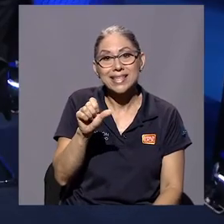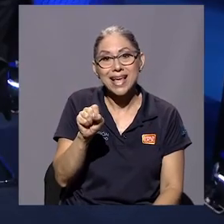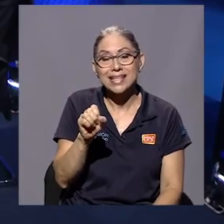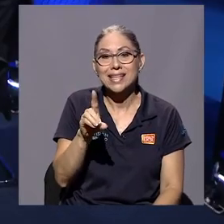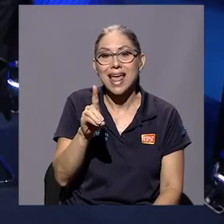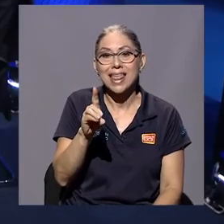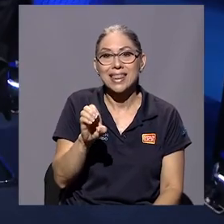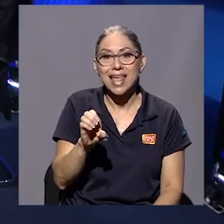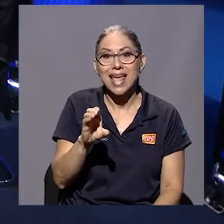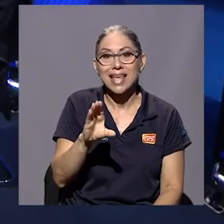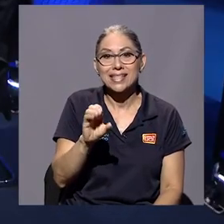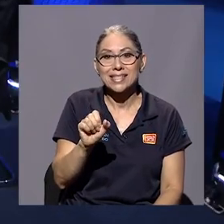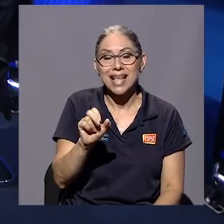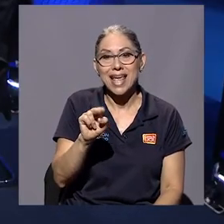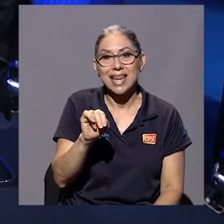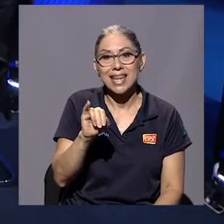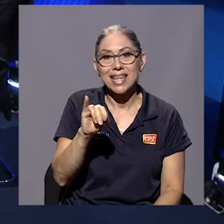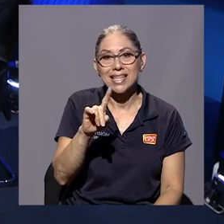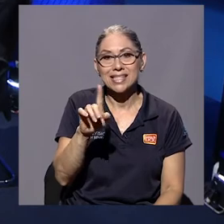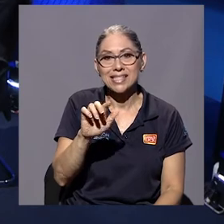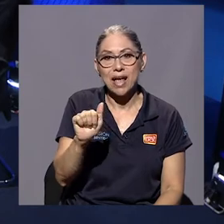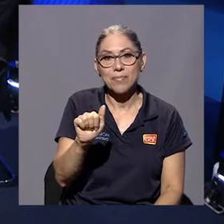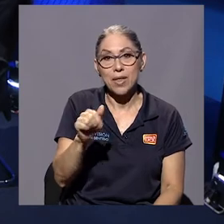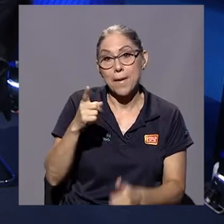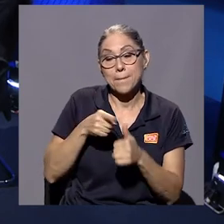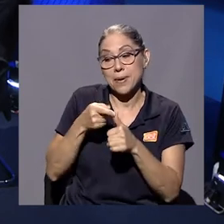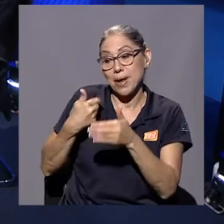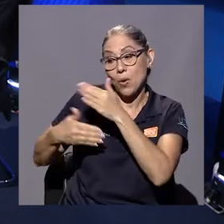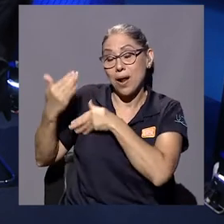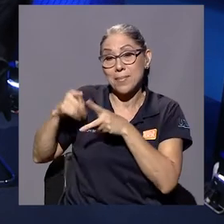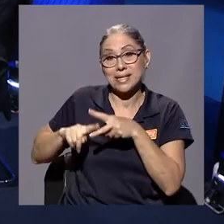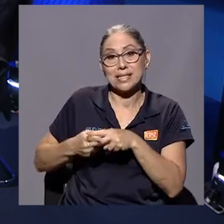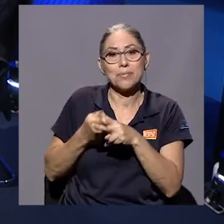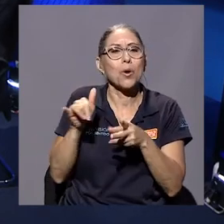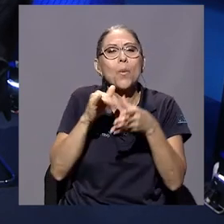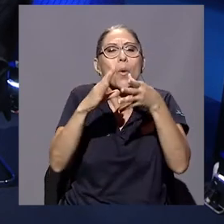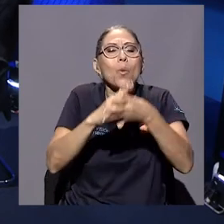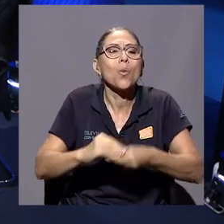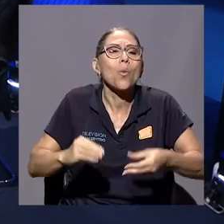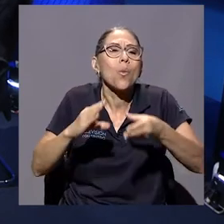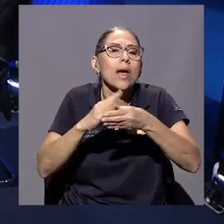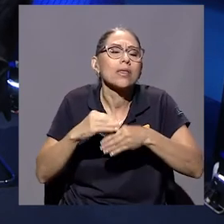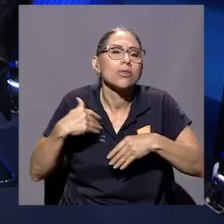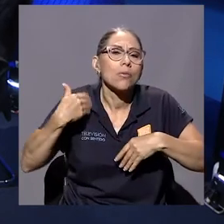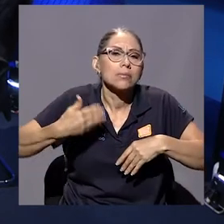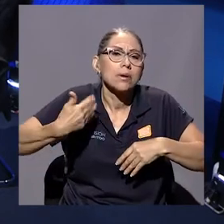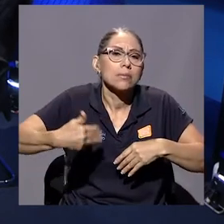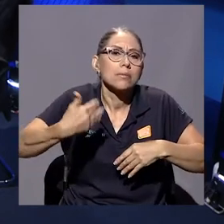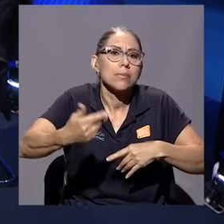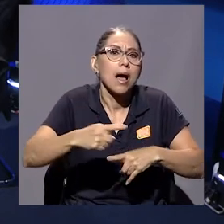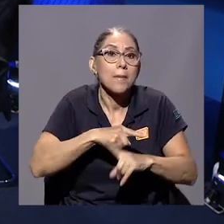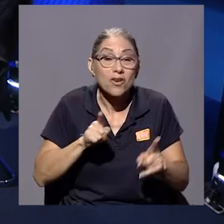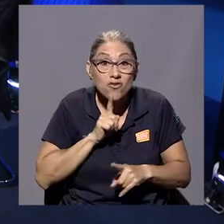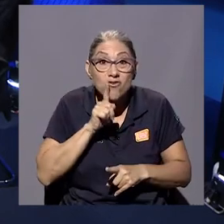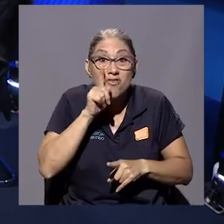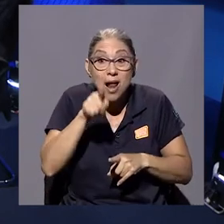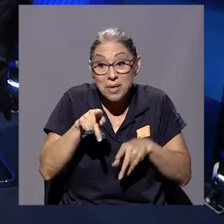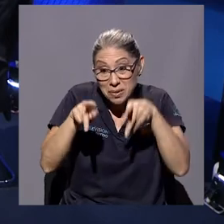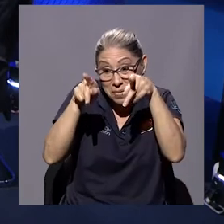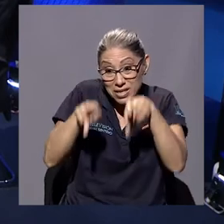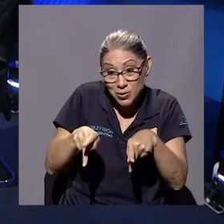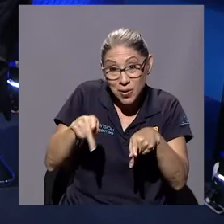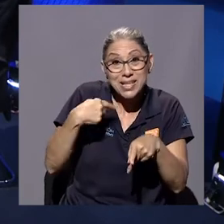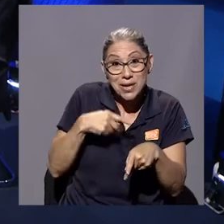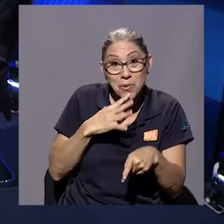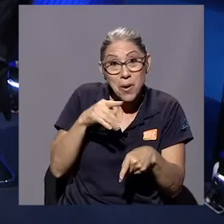Al principio era como un cuento largo, pero aunque suena un poco increíble, los personajes cobran vida,